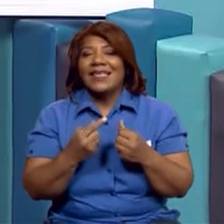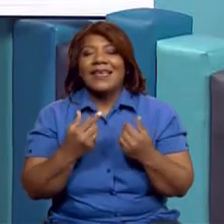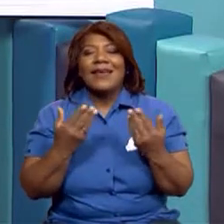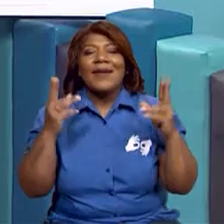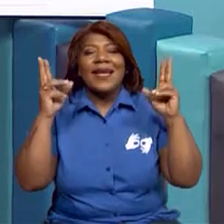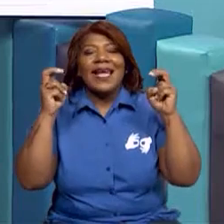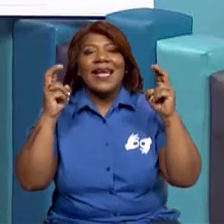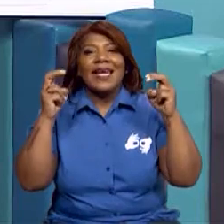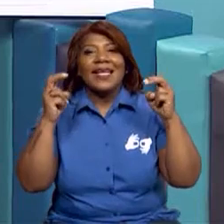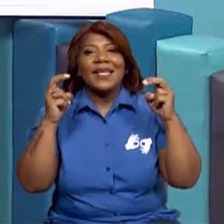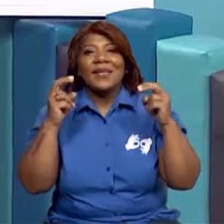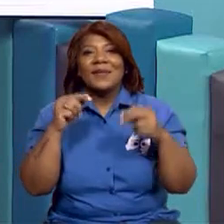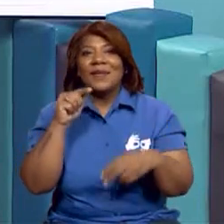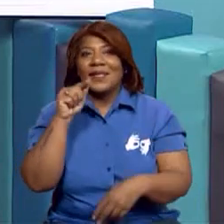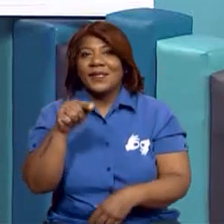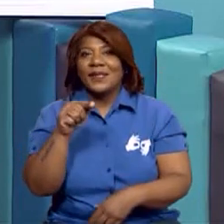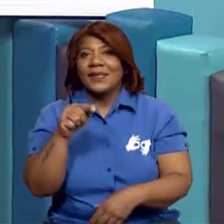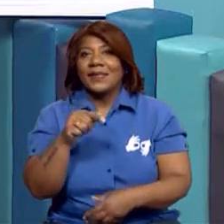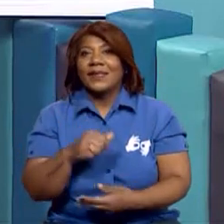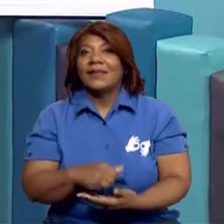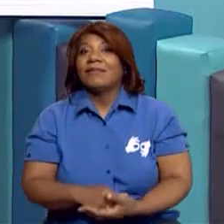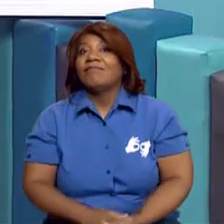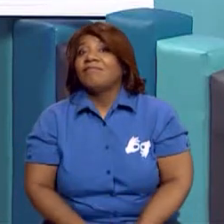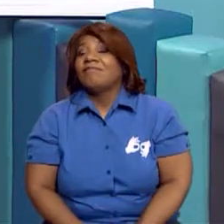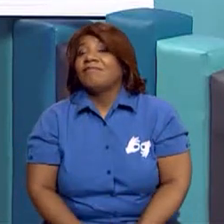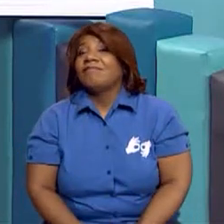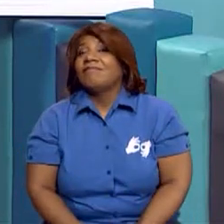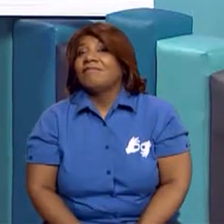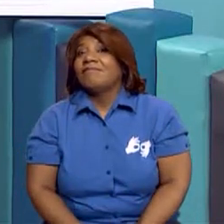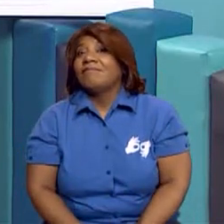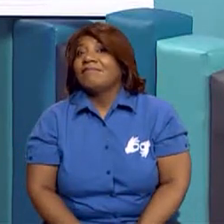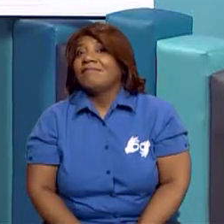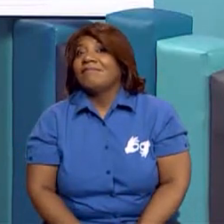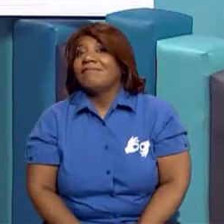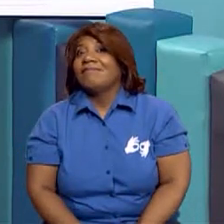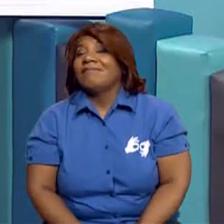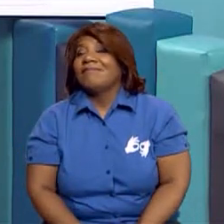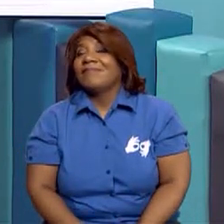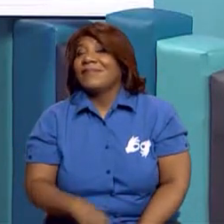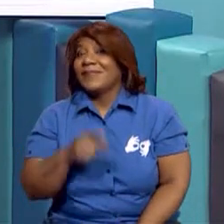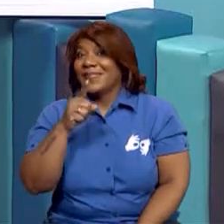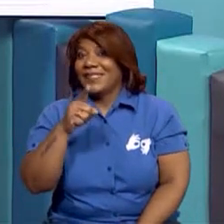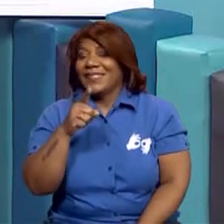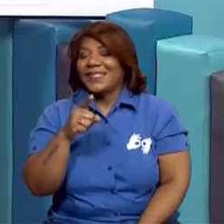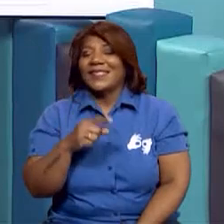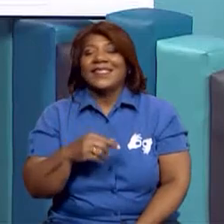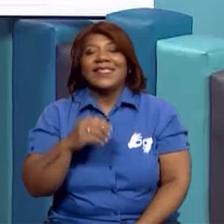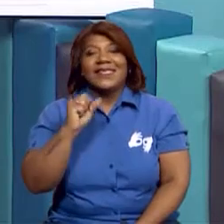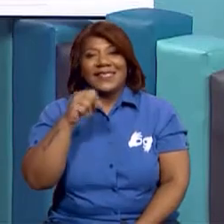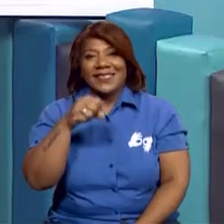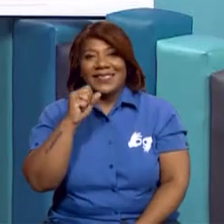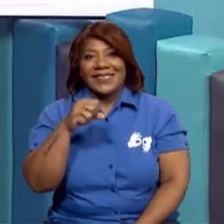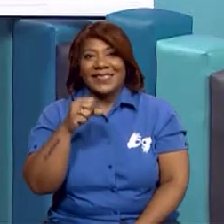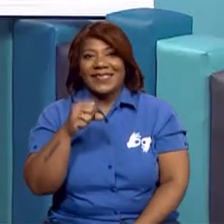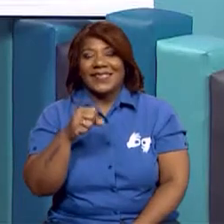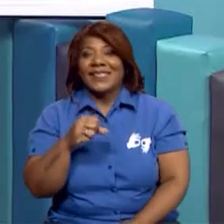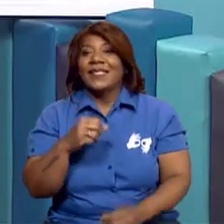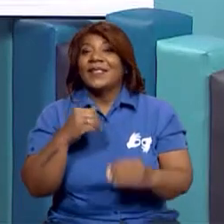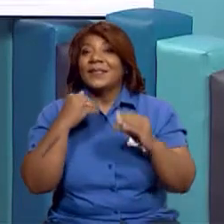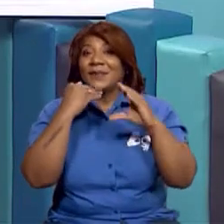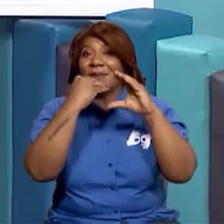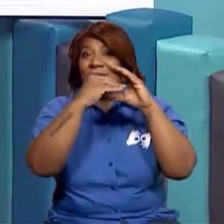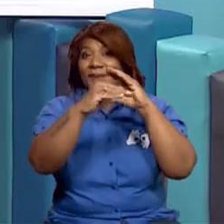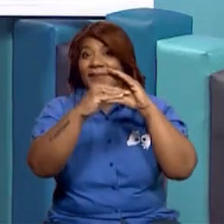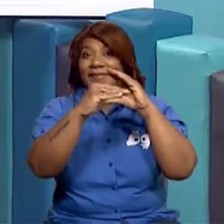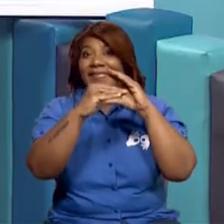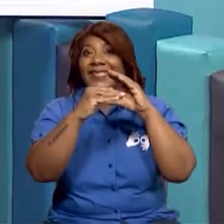refiere el tema de hoy? Las vías de transporte. ¿Qué más? Ok. Y de esta manera te dejo esta incógnita para que la